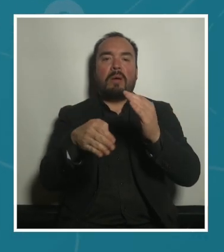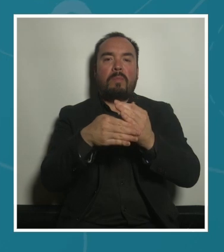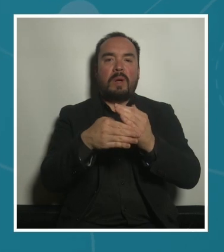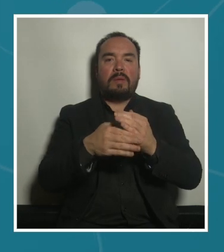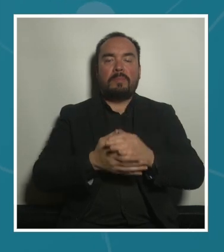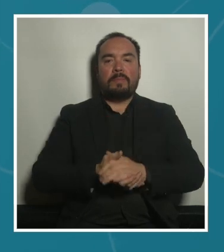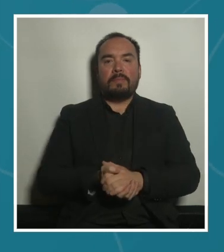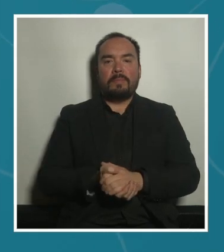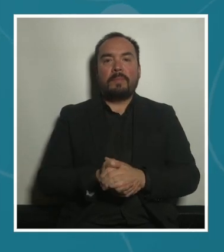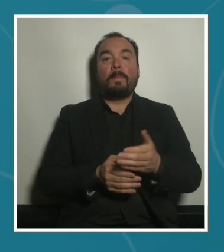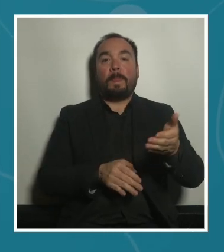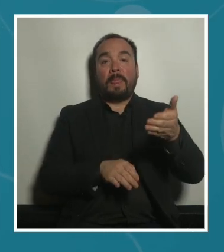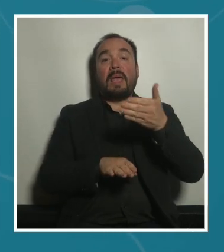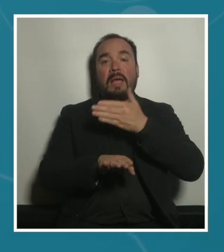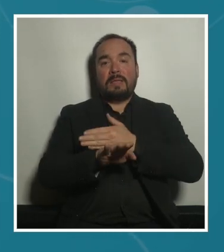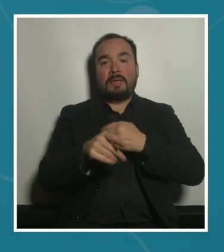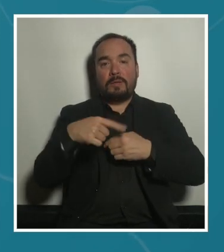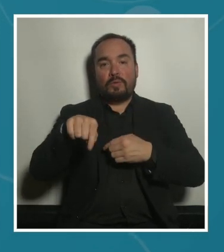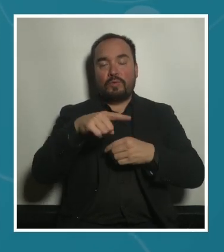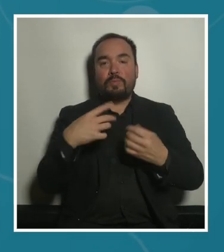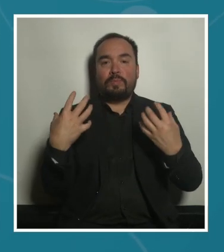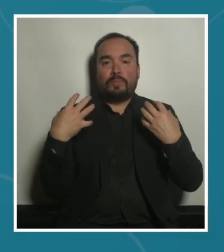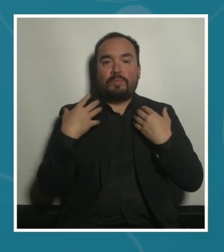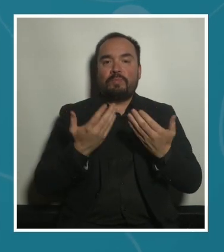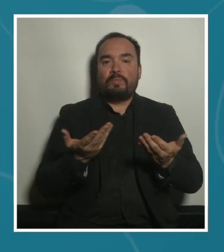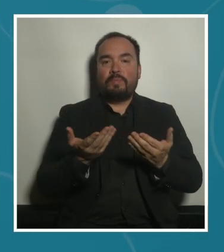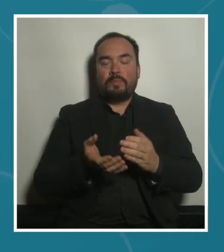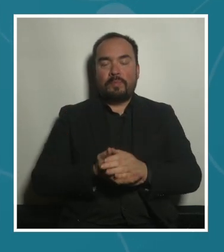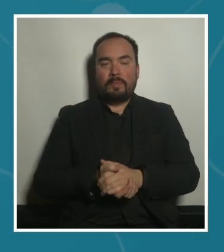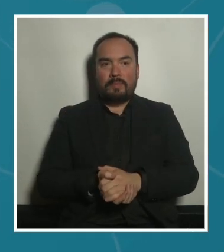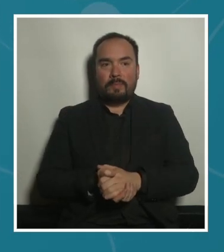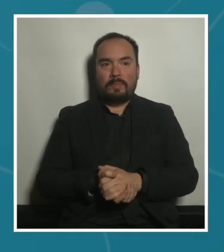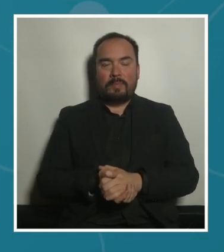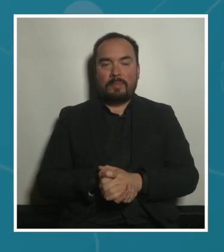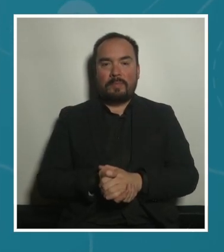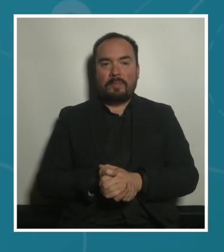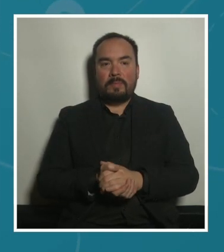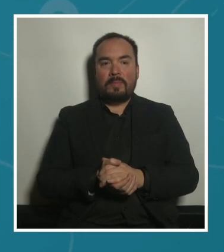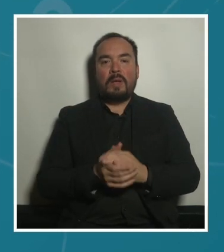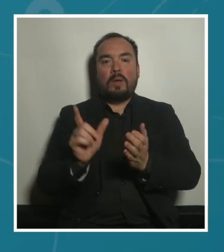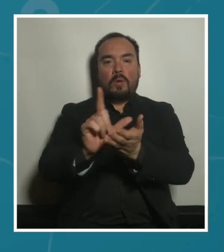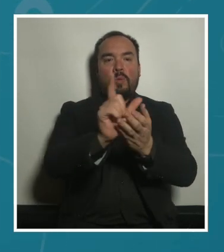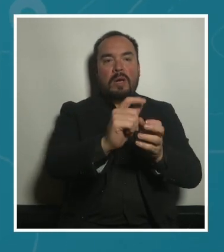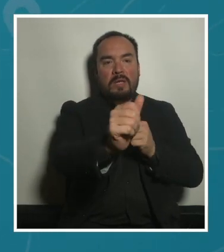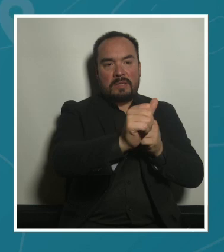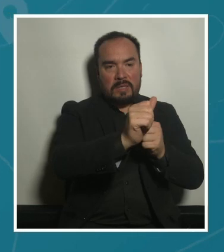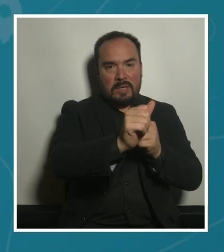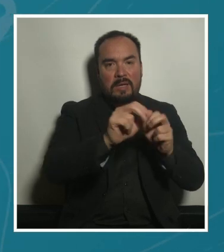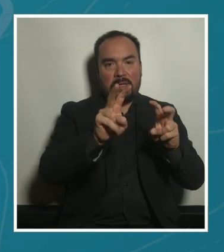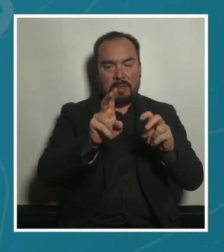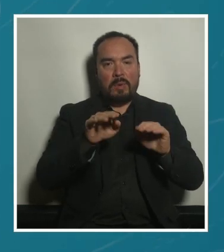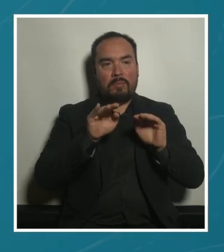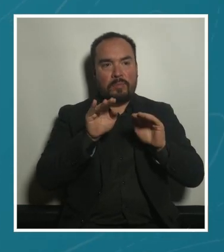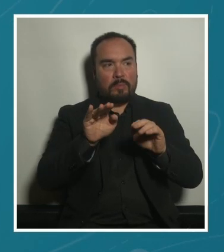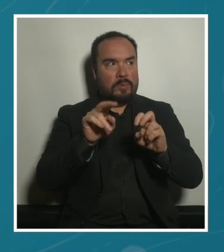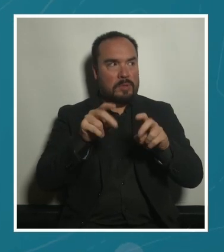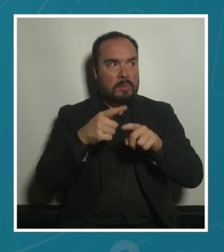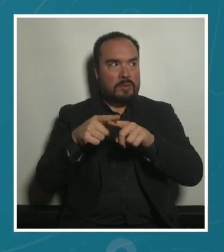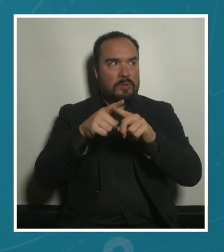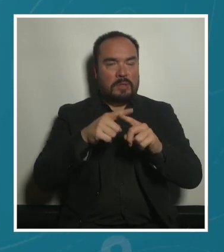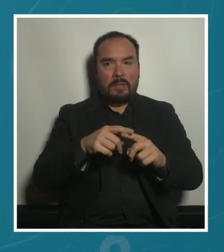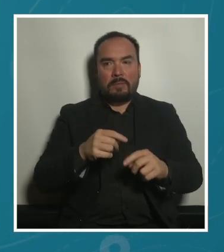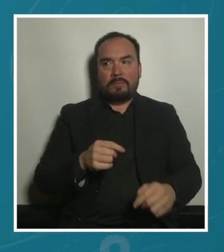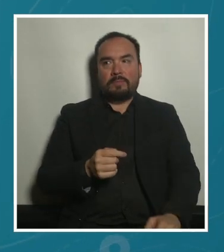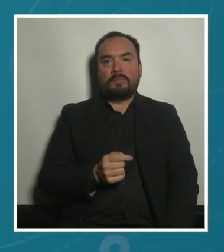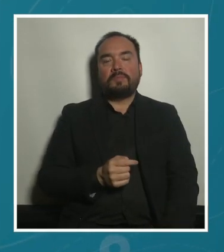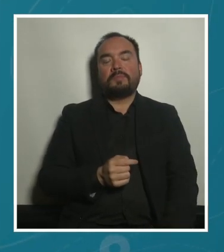estuvimos trabajando en bueno en la proximidad física y social uy no se ve mucho bien aquí pero